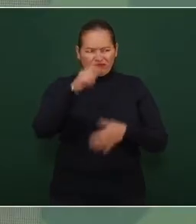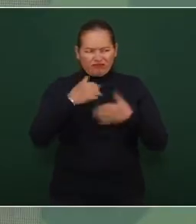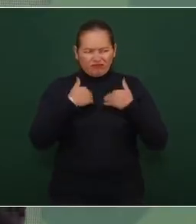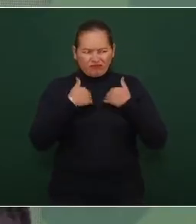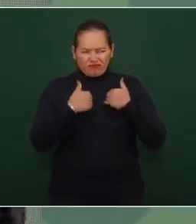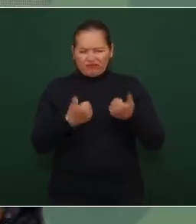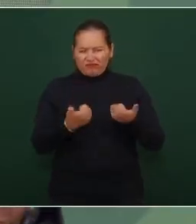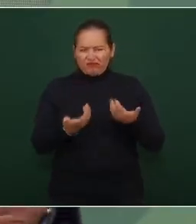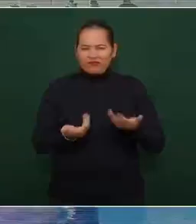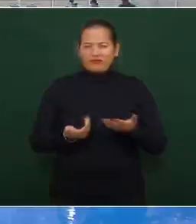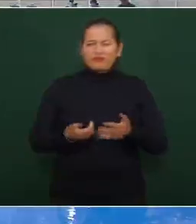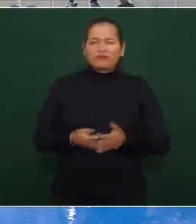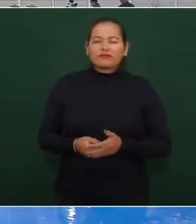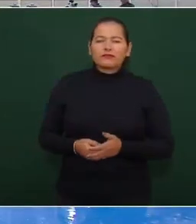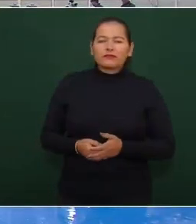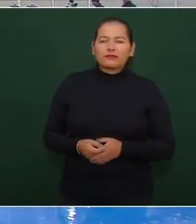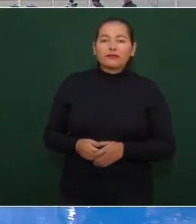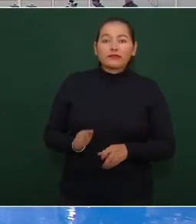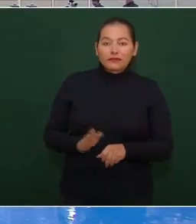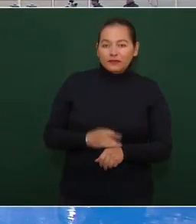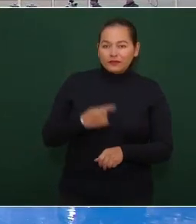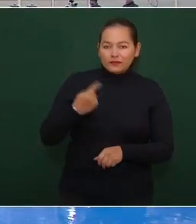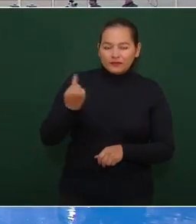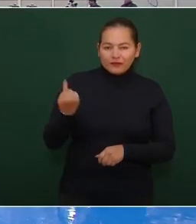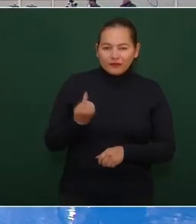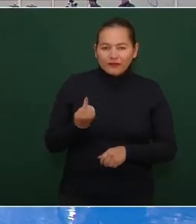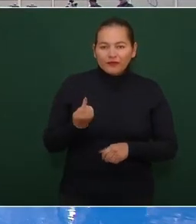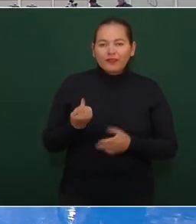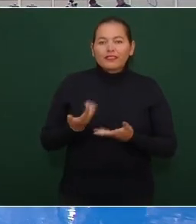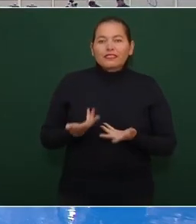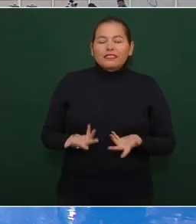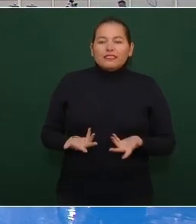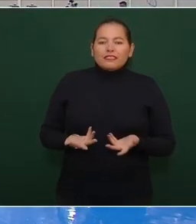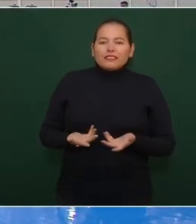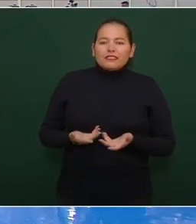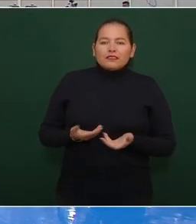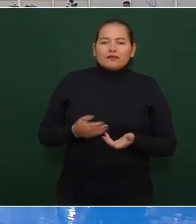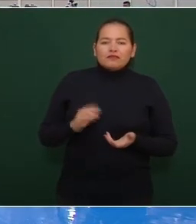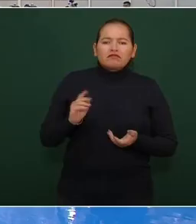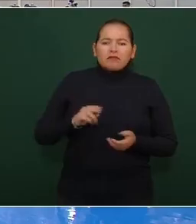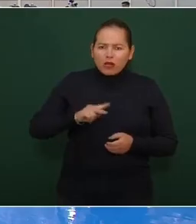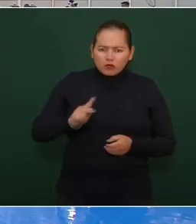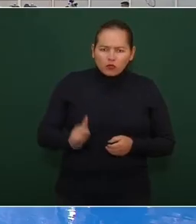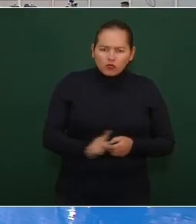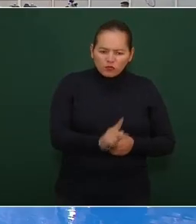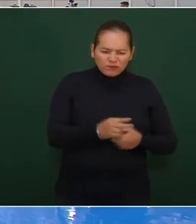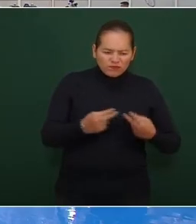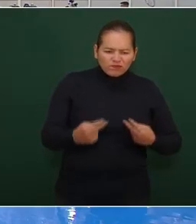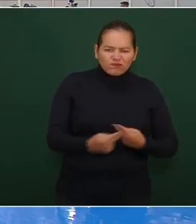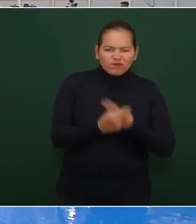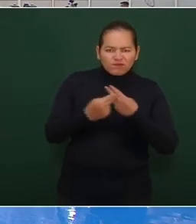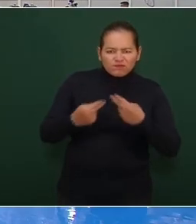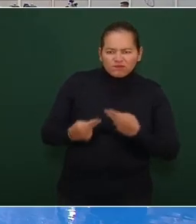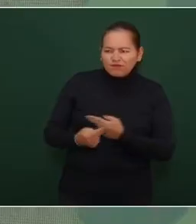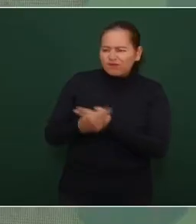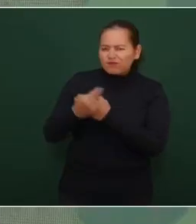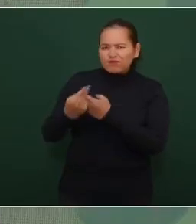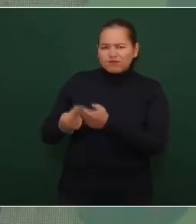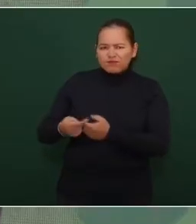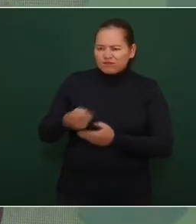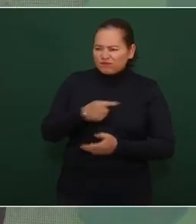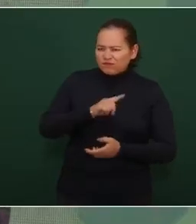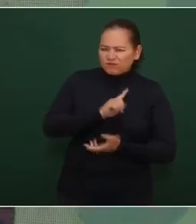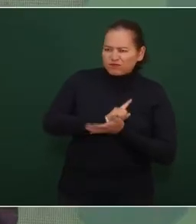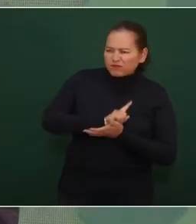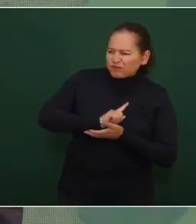porque aunque hayan nacido en los pueblos hayan ido a